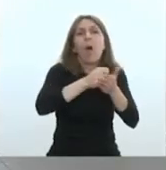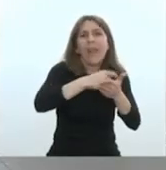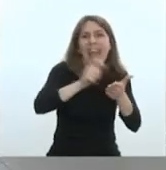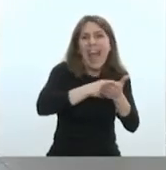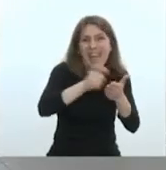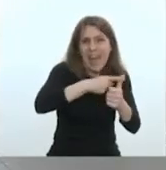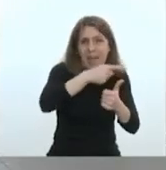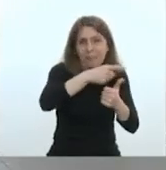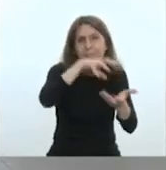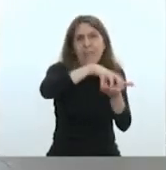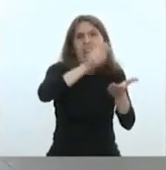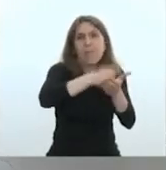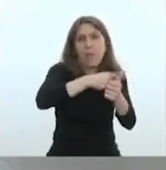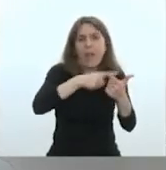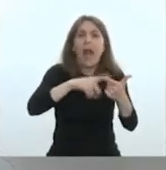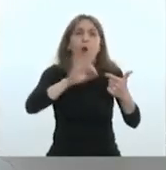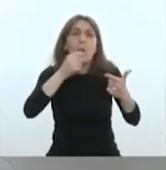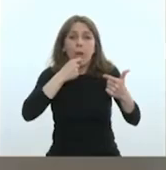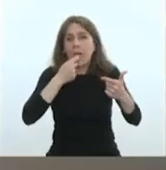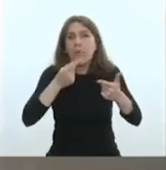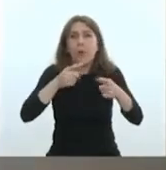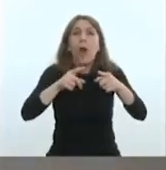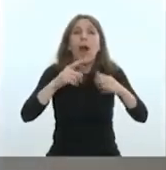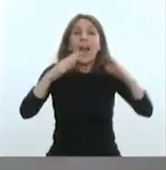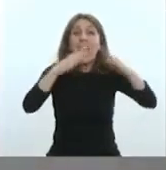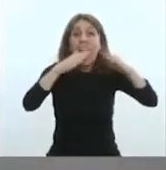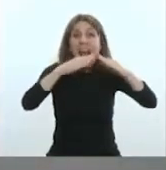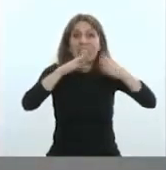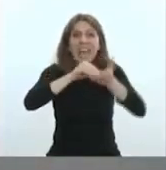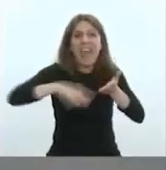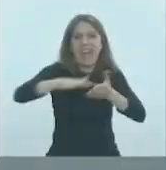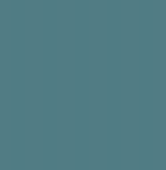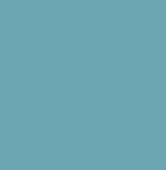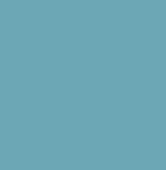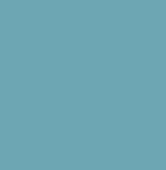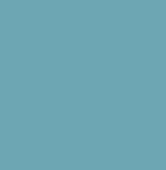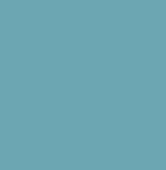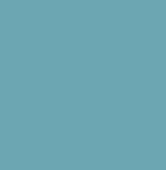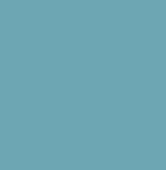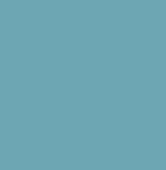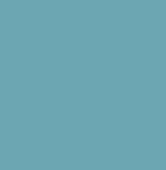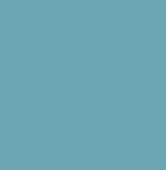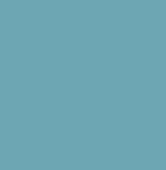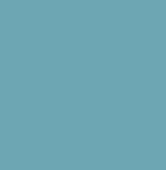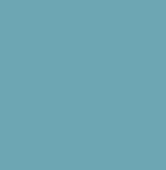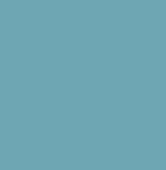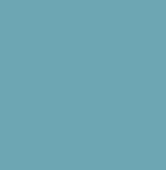como lo que es la valoración del metro cuadrado que la pensemos en dólares. ¡Gracias!